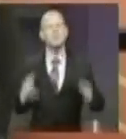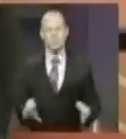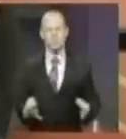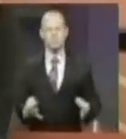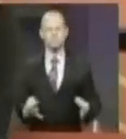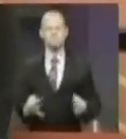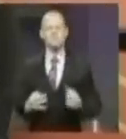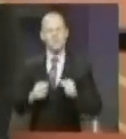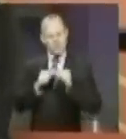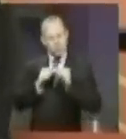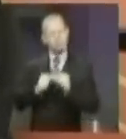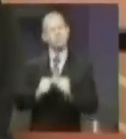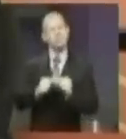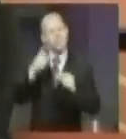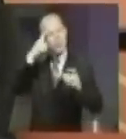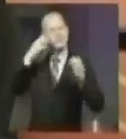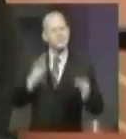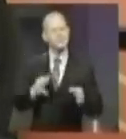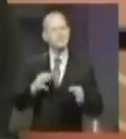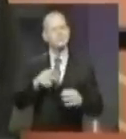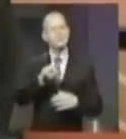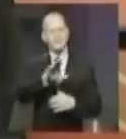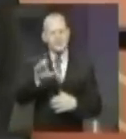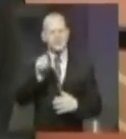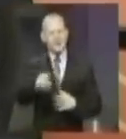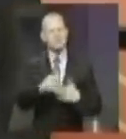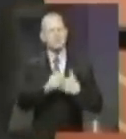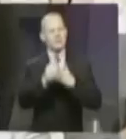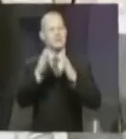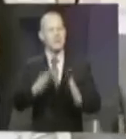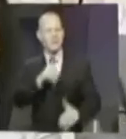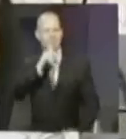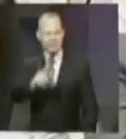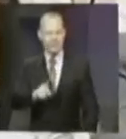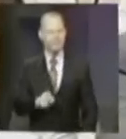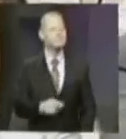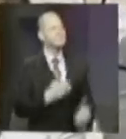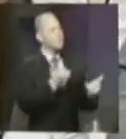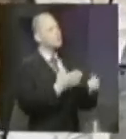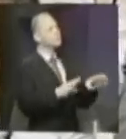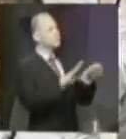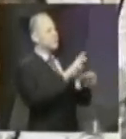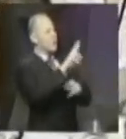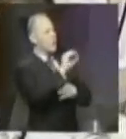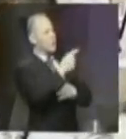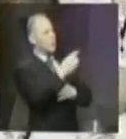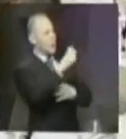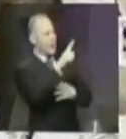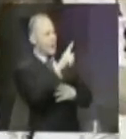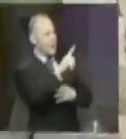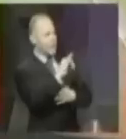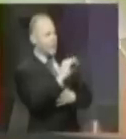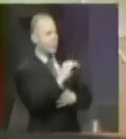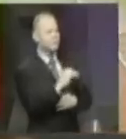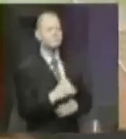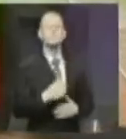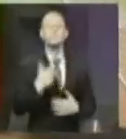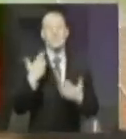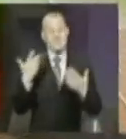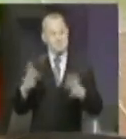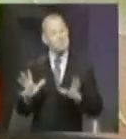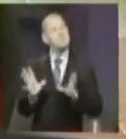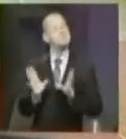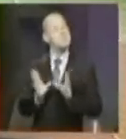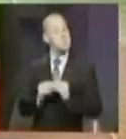sostengan. De eso es que se trata el liderato. Cierra el turno Rogelio Figueroa. Yo me he reunido